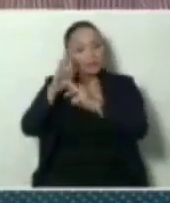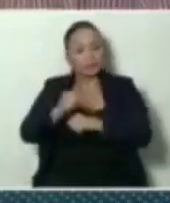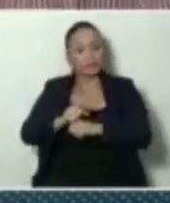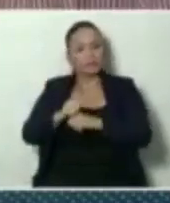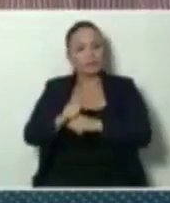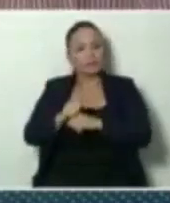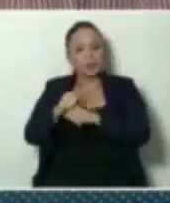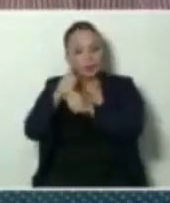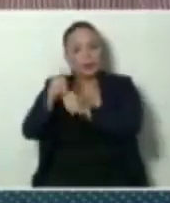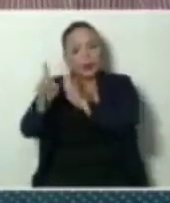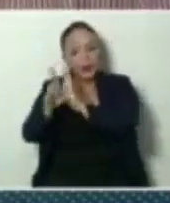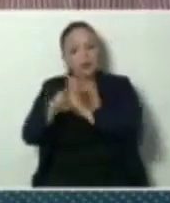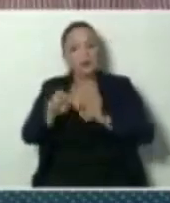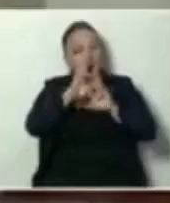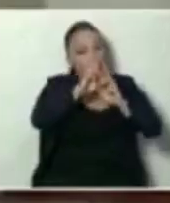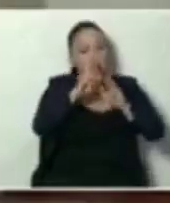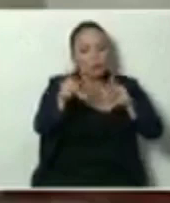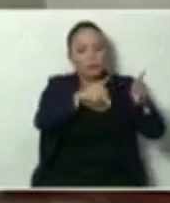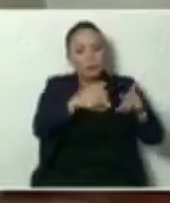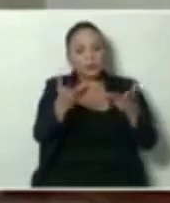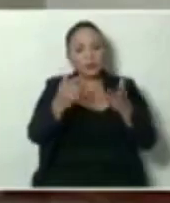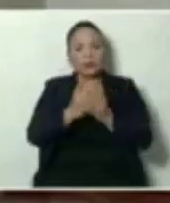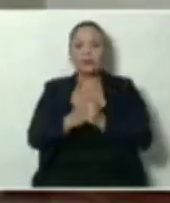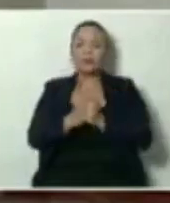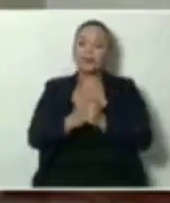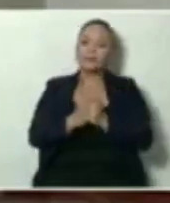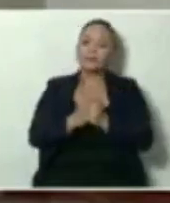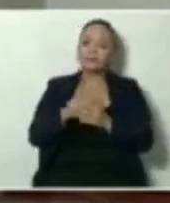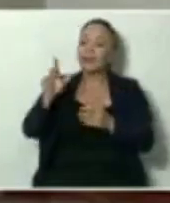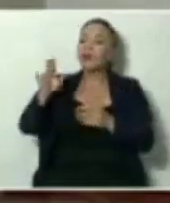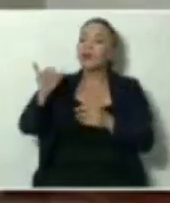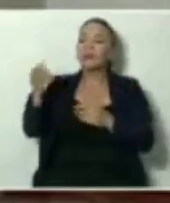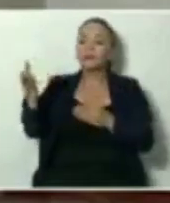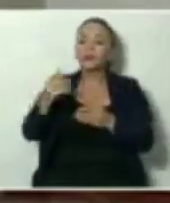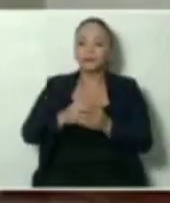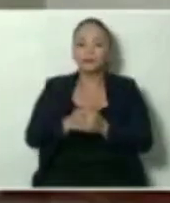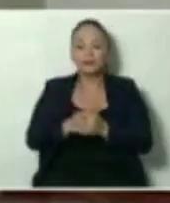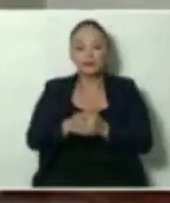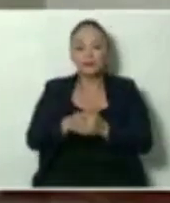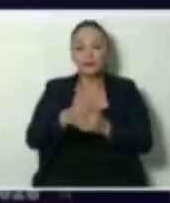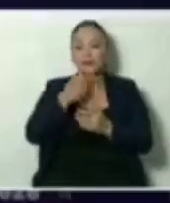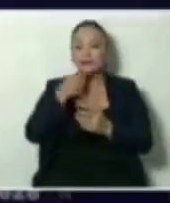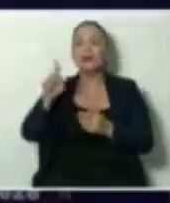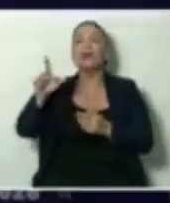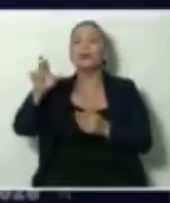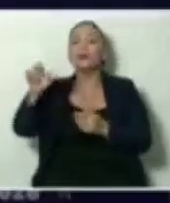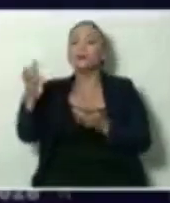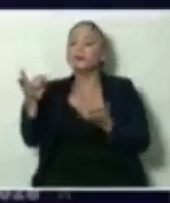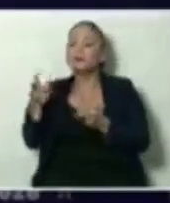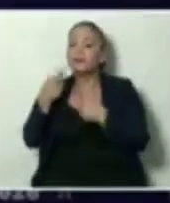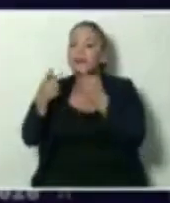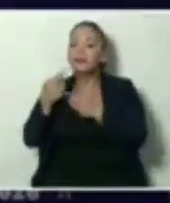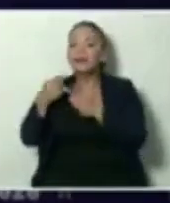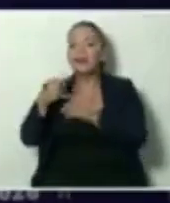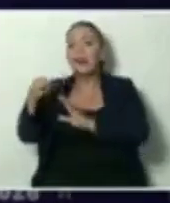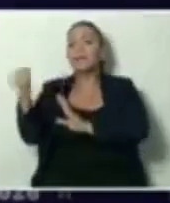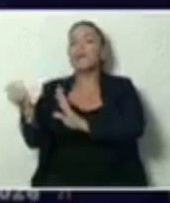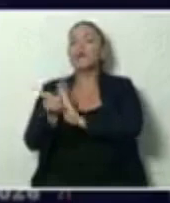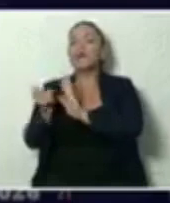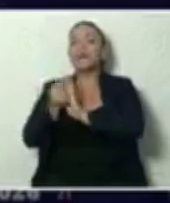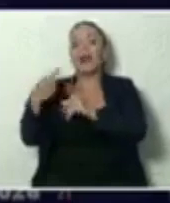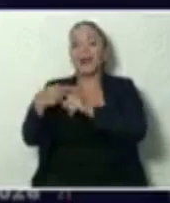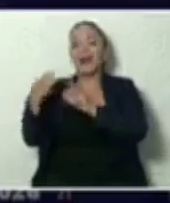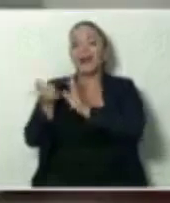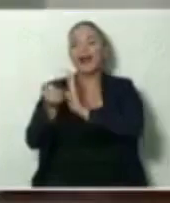del consumidor costarricense? Don Luis, sobre los alegatos de que se puñalean plata cuando cobran